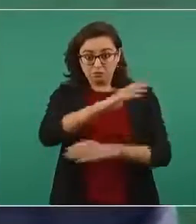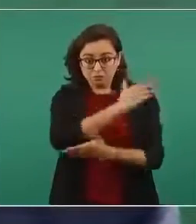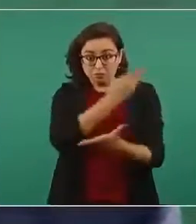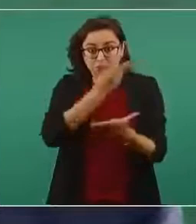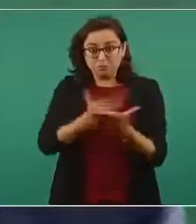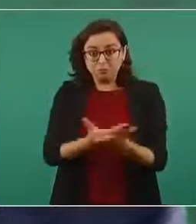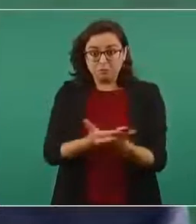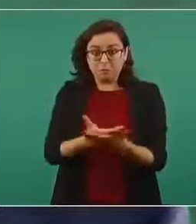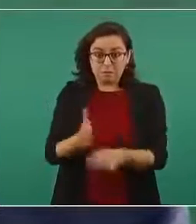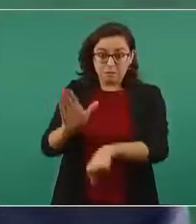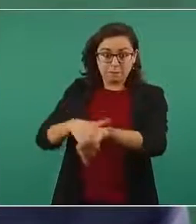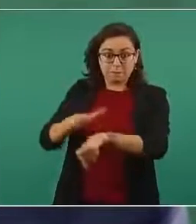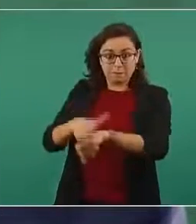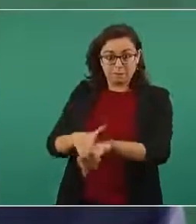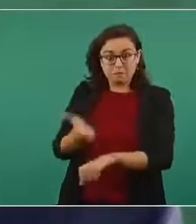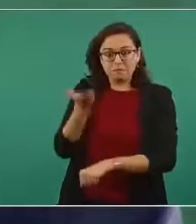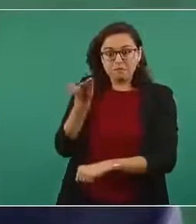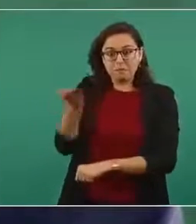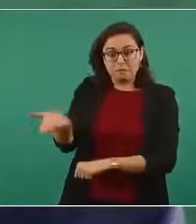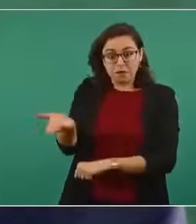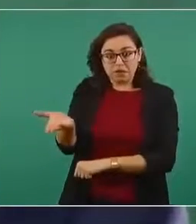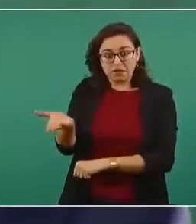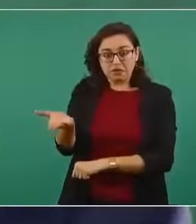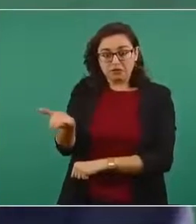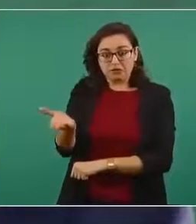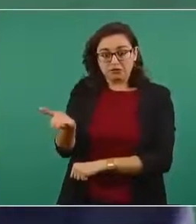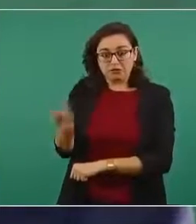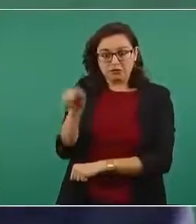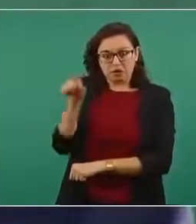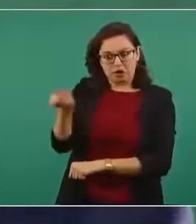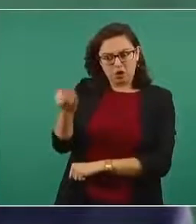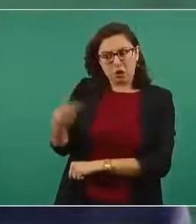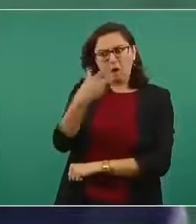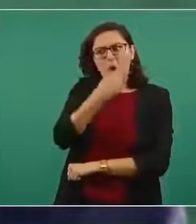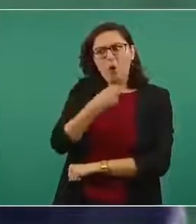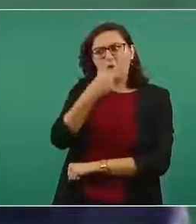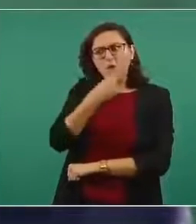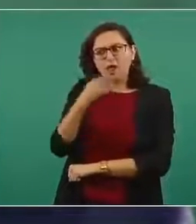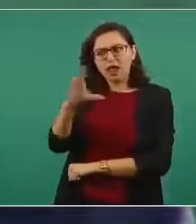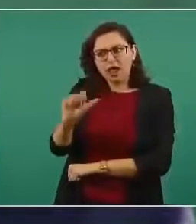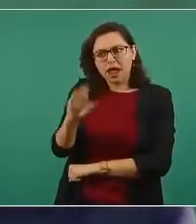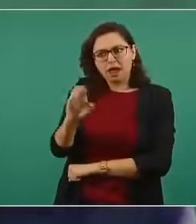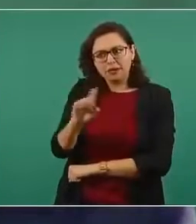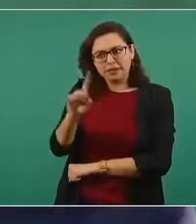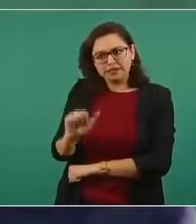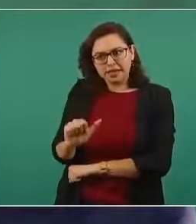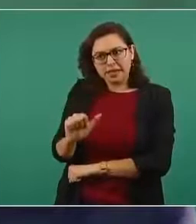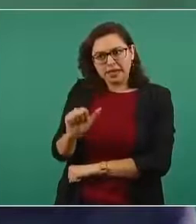solicitando información del señor Cabeza de Vaca